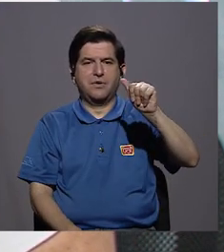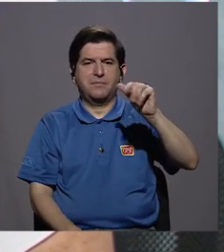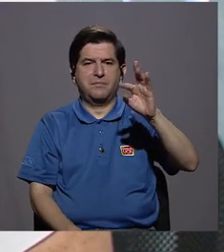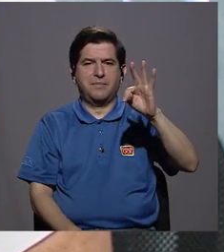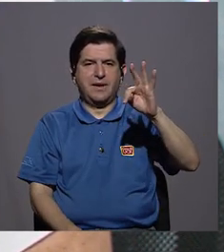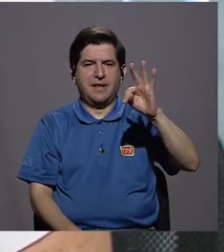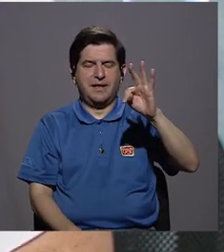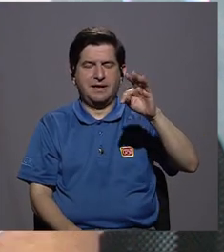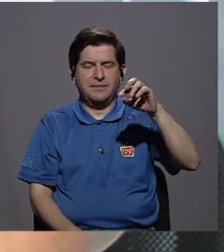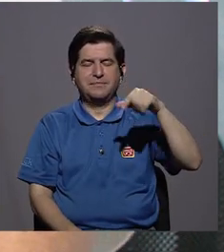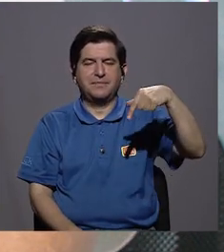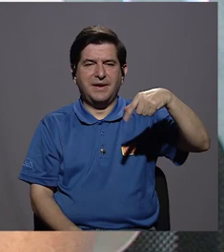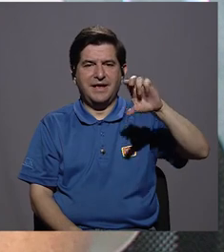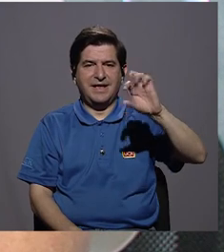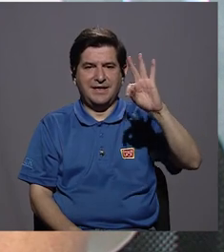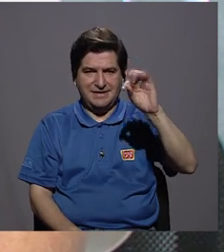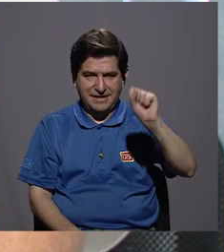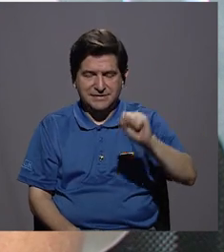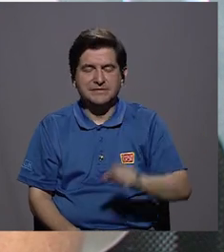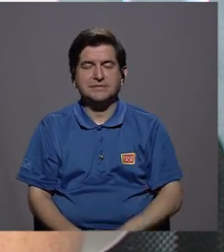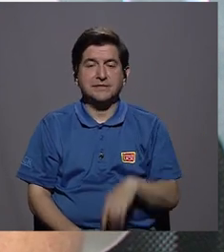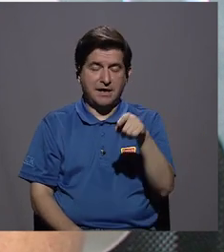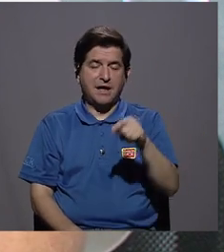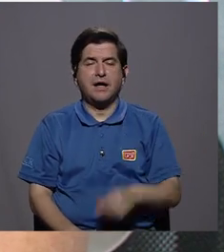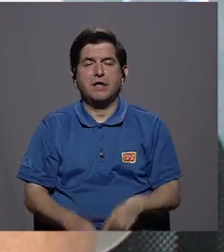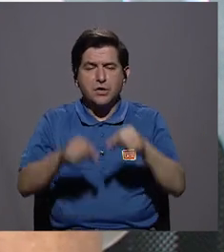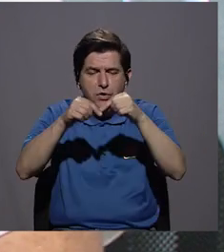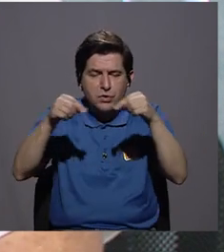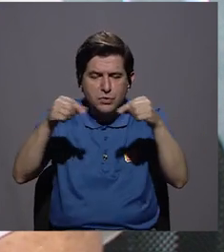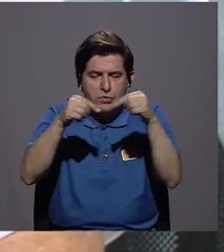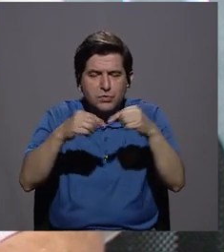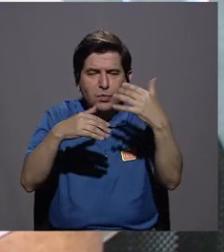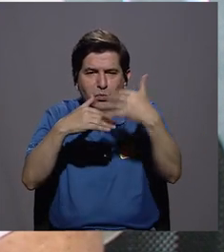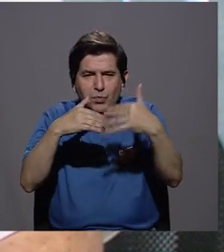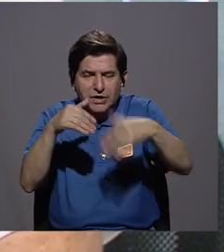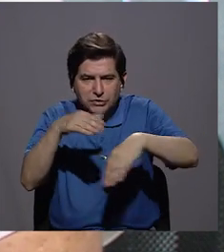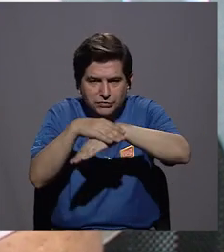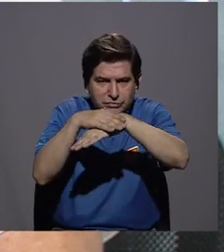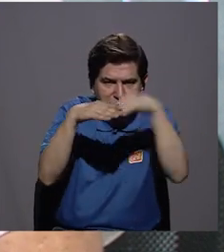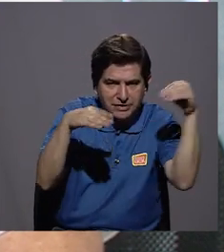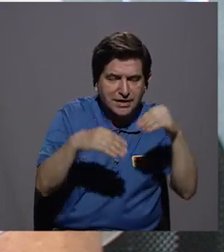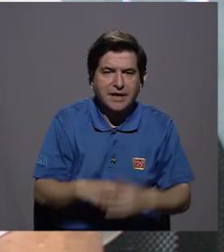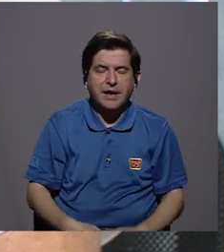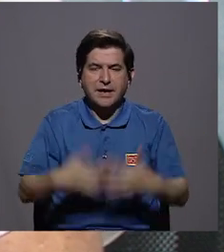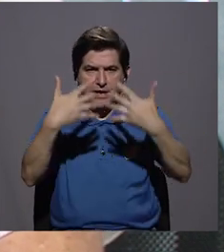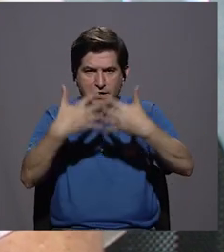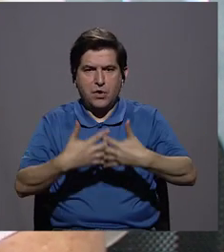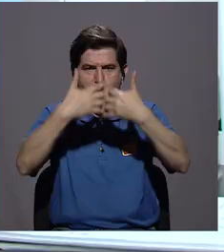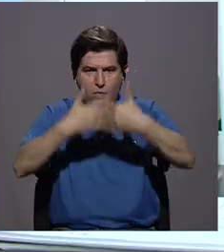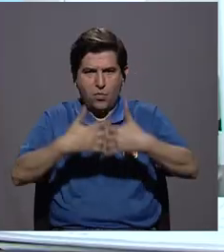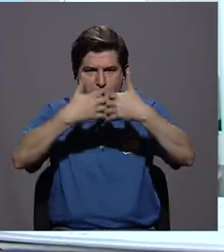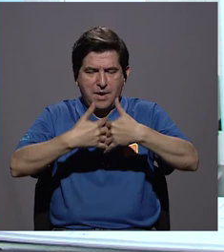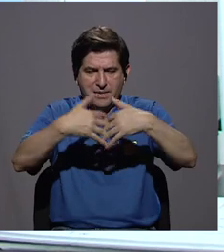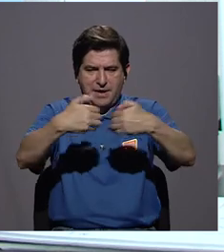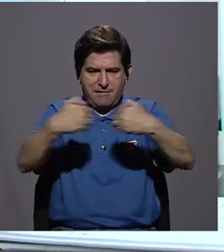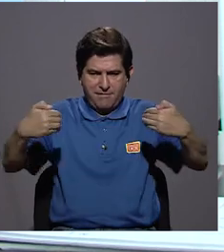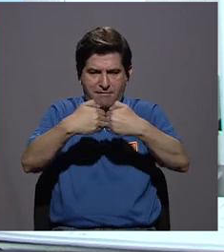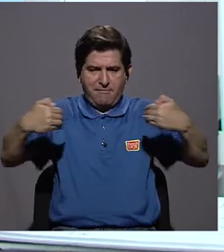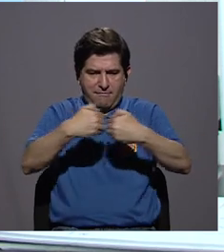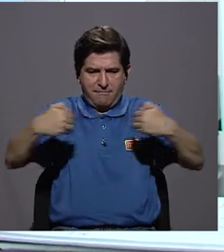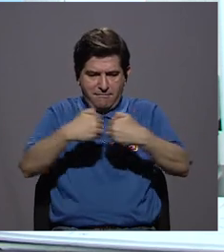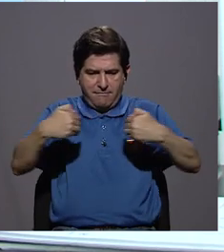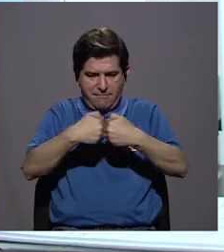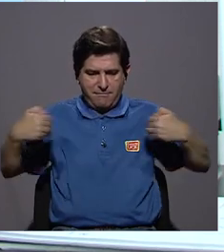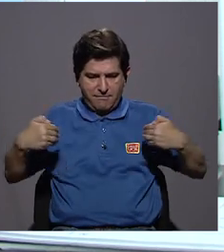su propia sangre, se sacan unos tubitos de sangre, se someten a una máquina de centrifugación,